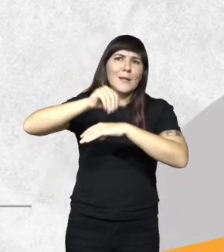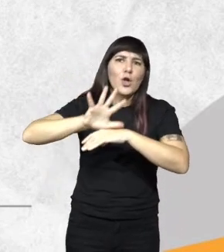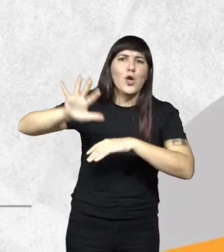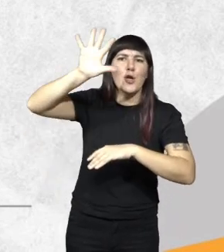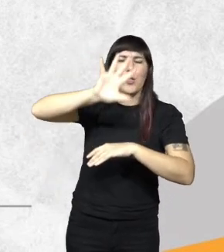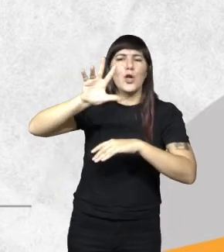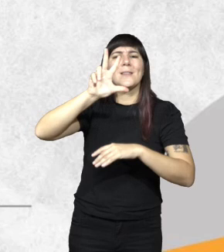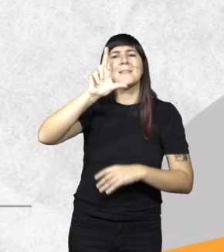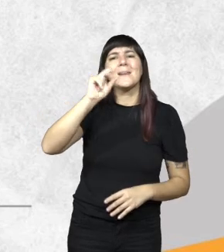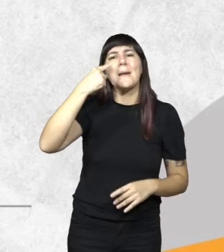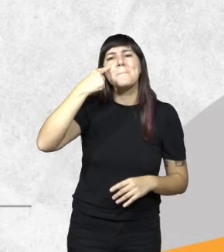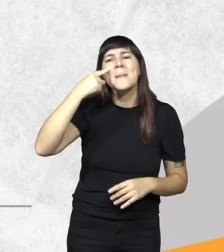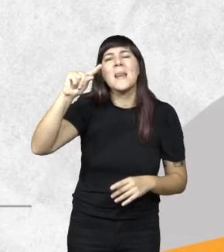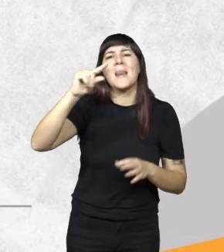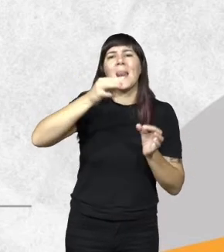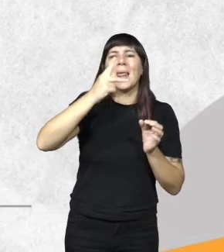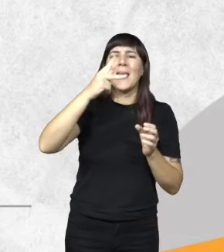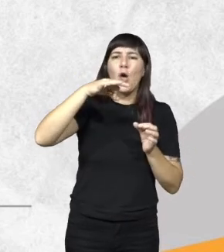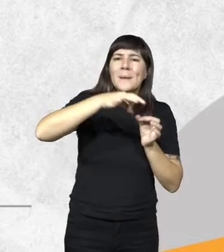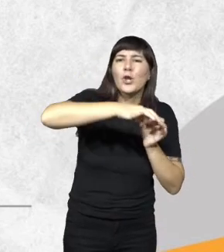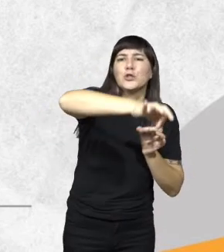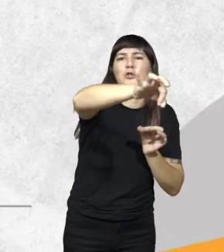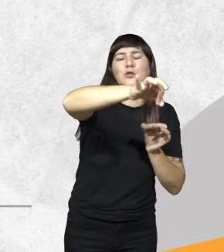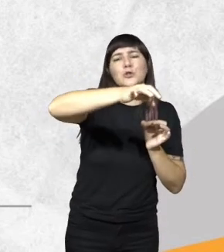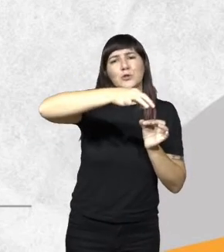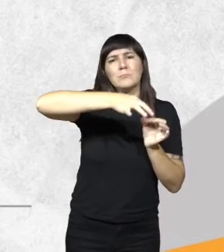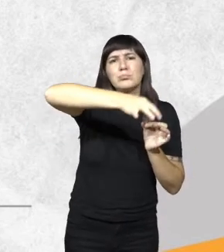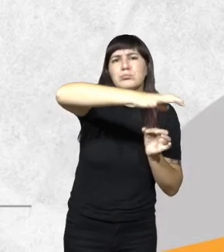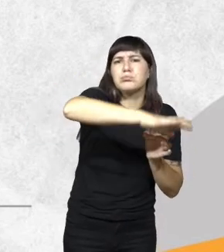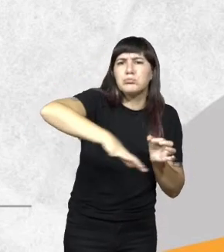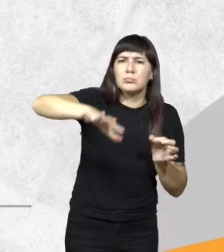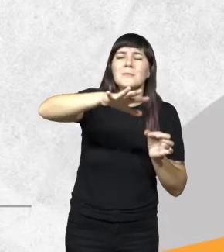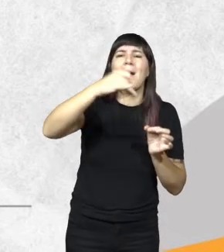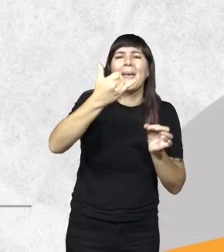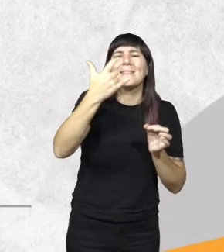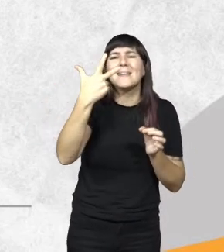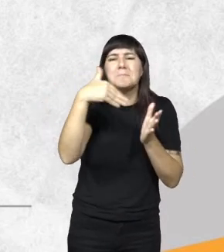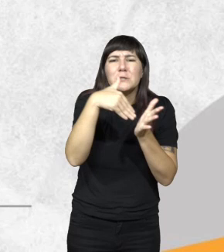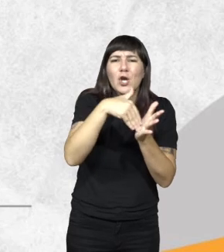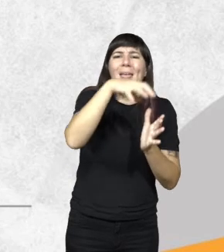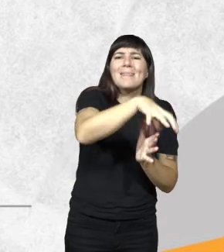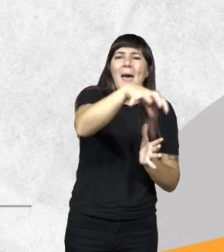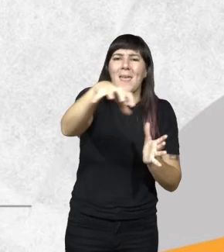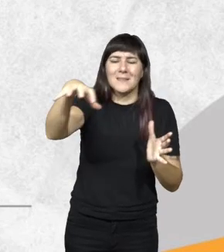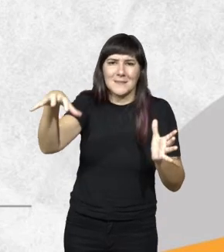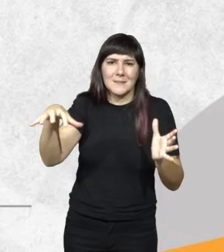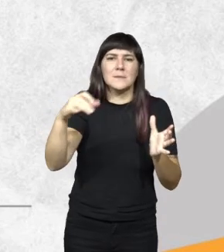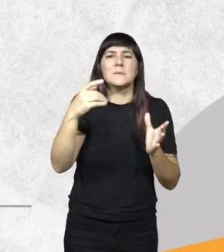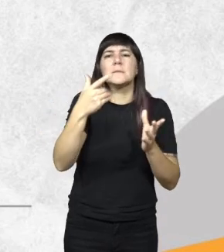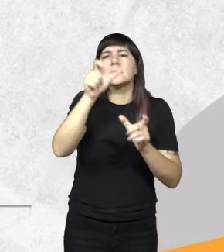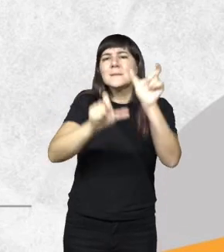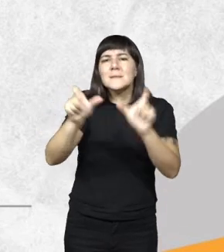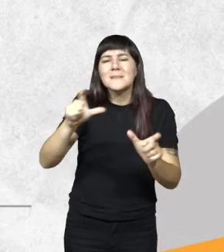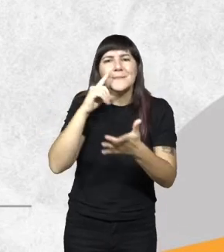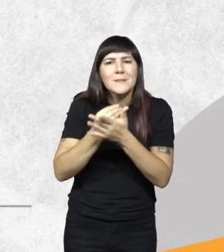poco menos de 30.000 kilómetros cuadrados abarca 3 millones de hectáreas tiene una población de cerca de